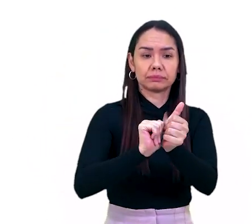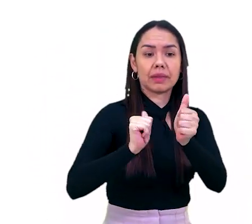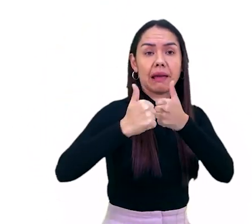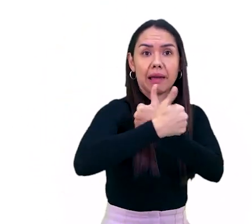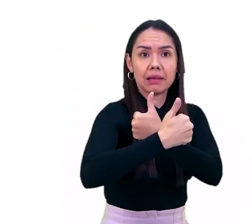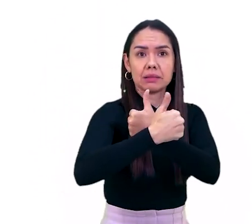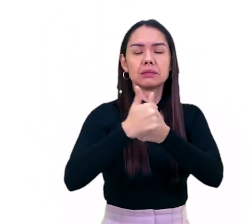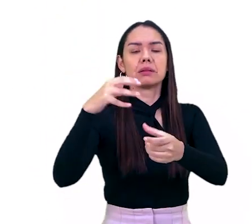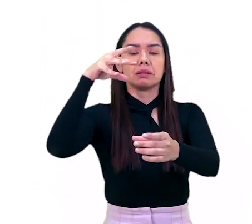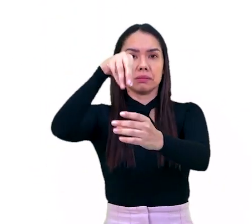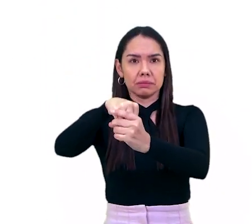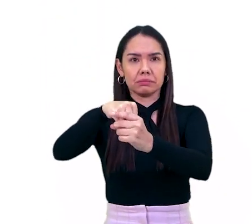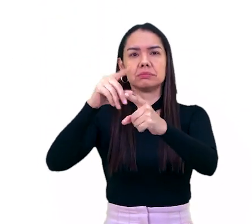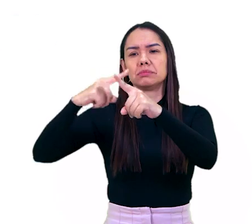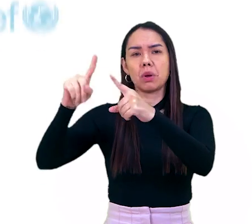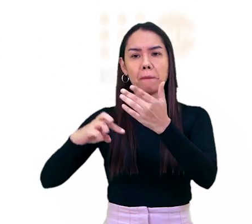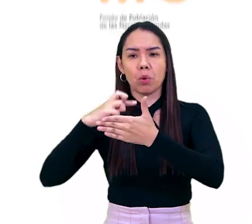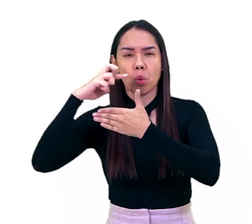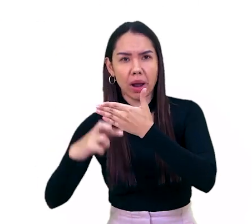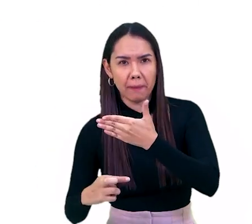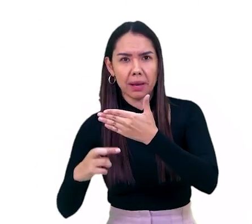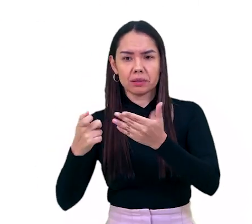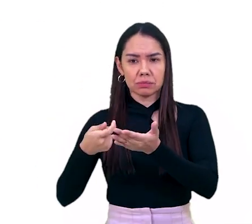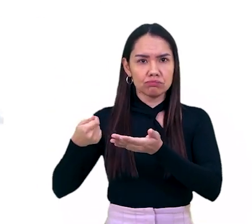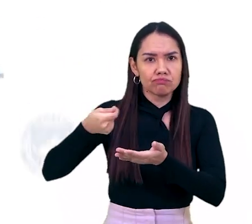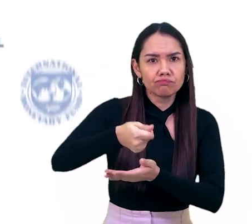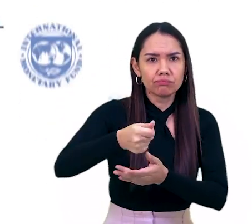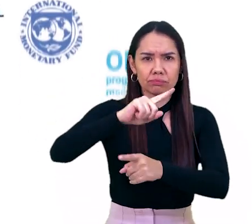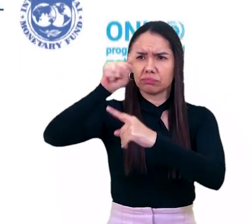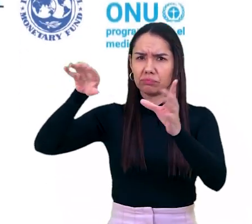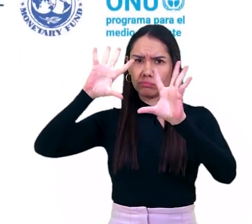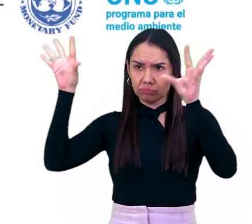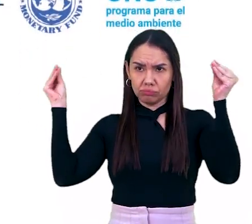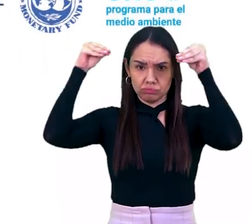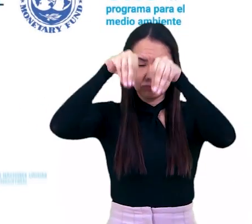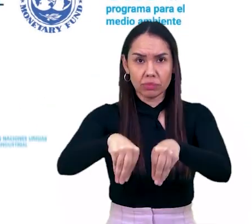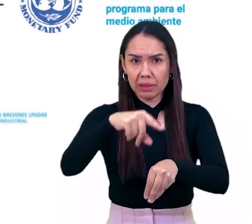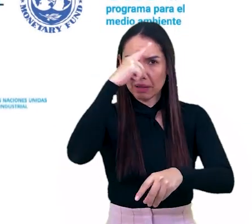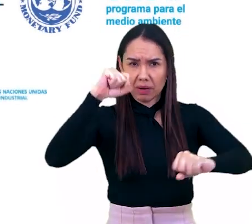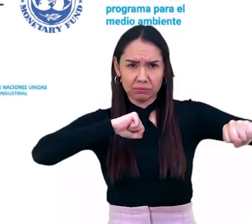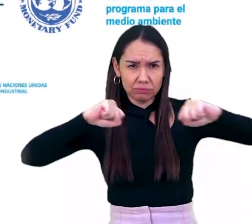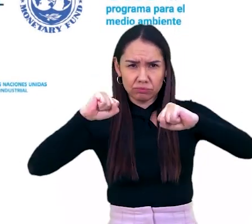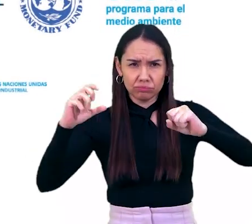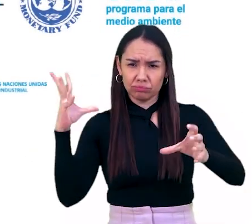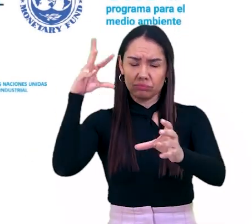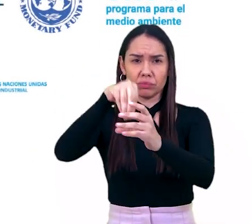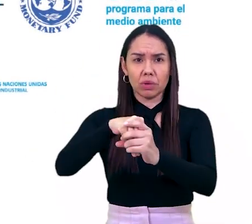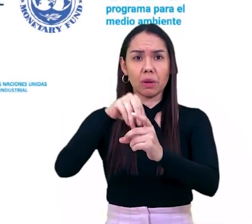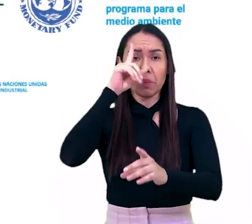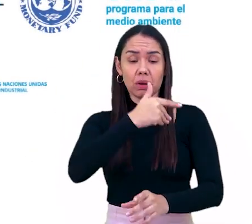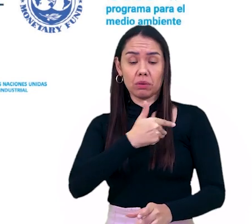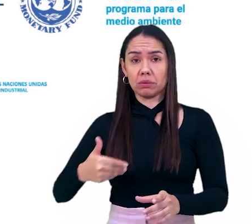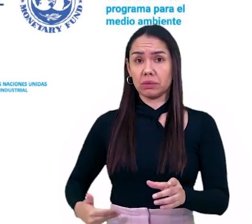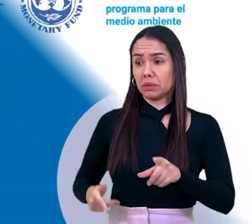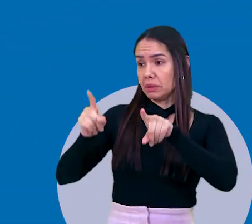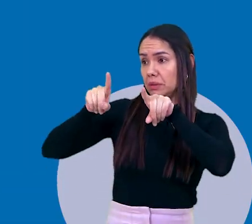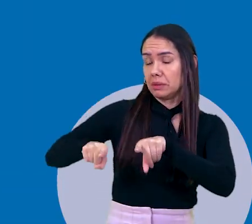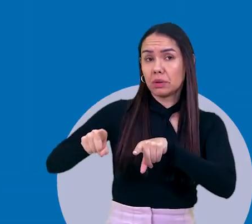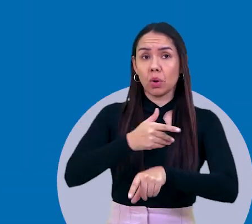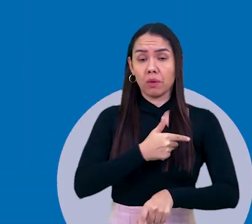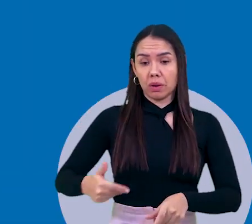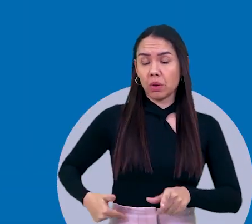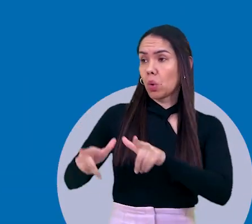agencias, fondos y programas, así como los organismos especializados, quienes han venido trabajando con contrapartes gubernamentales,